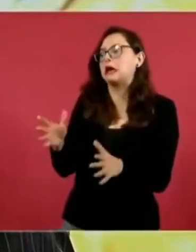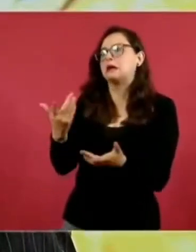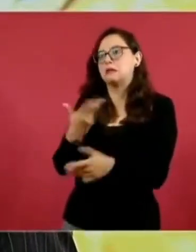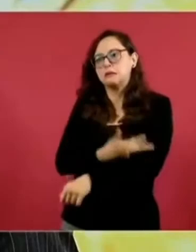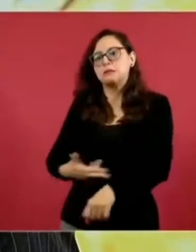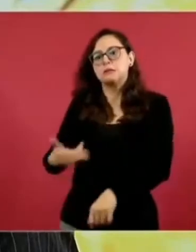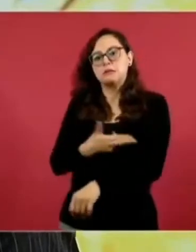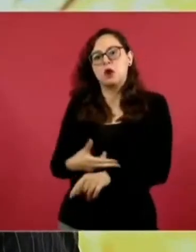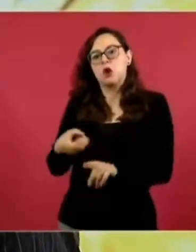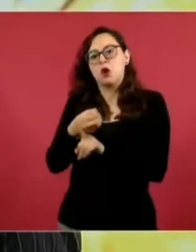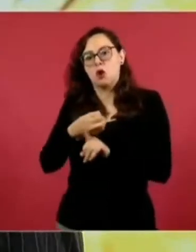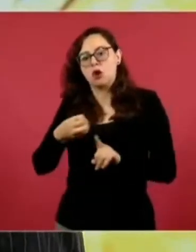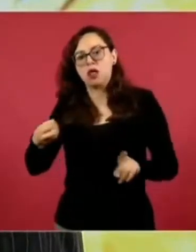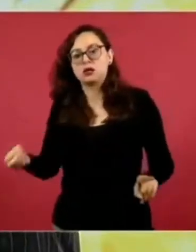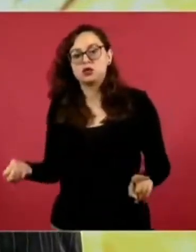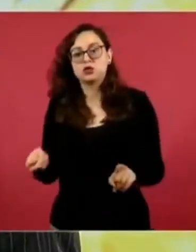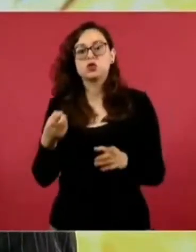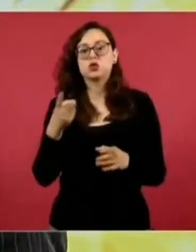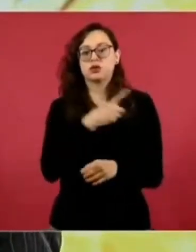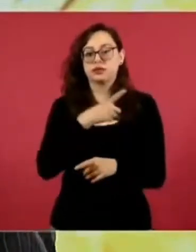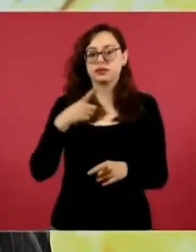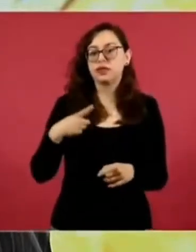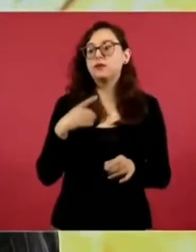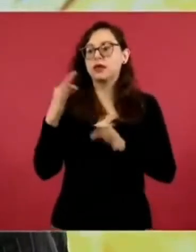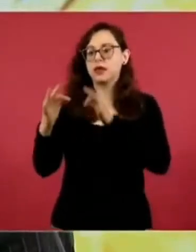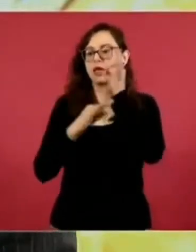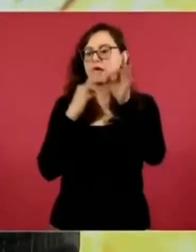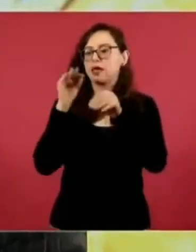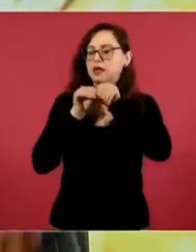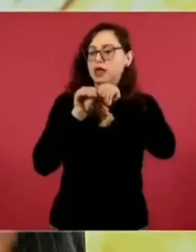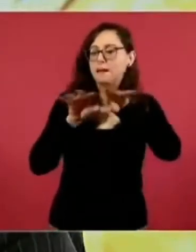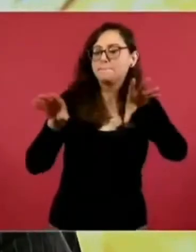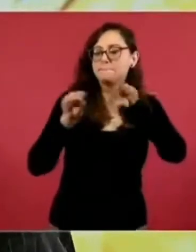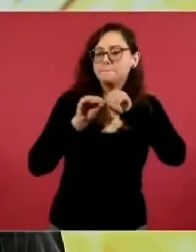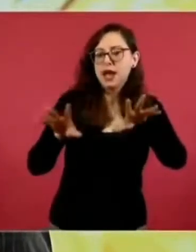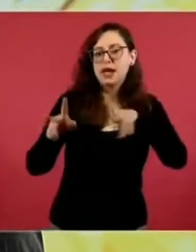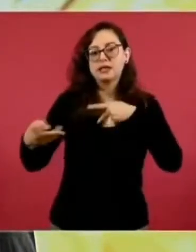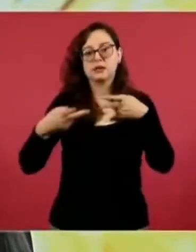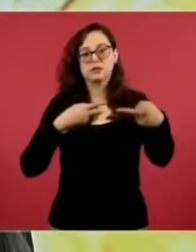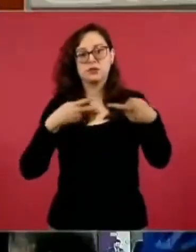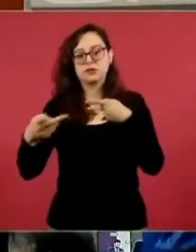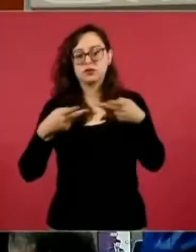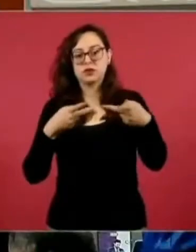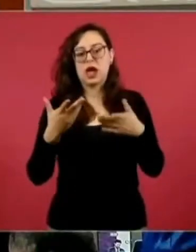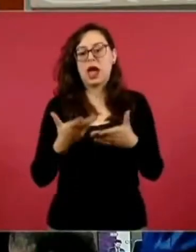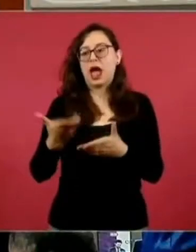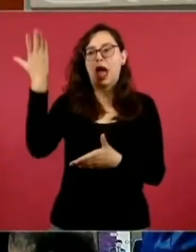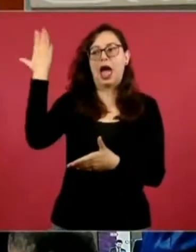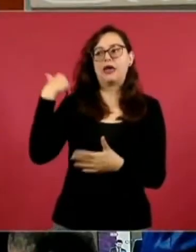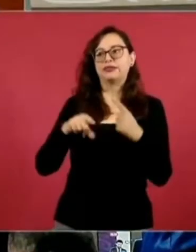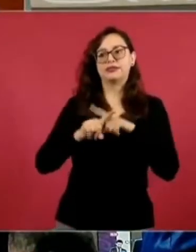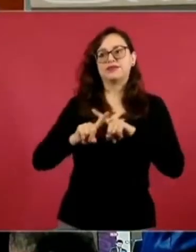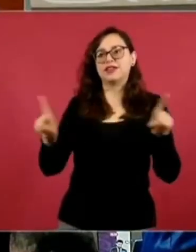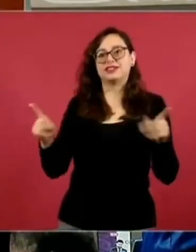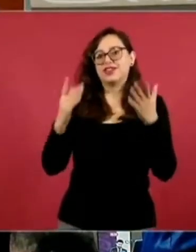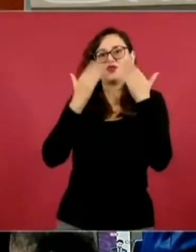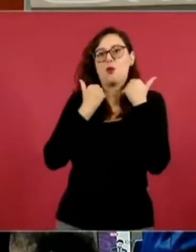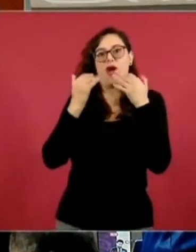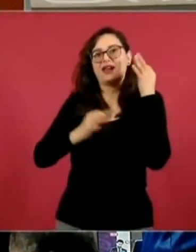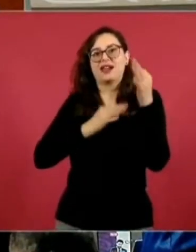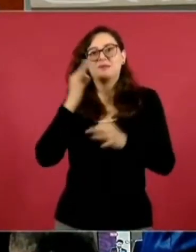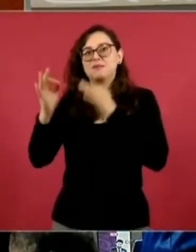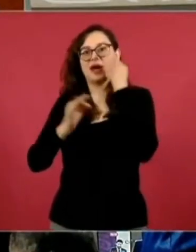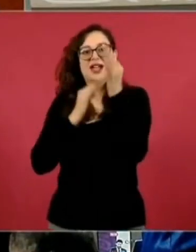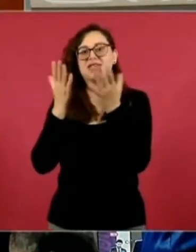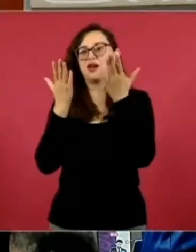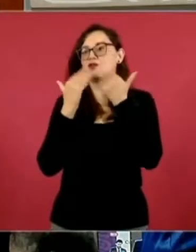es un proceso electivo, pues requiere también de campañas de preparación y pues estos tiempos distintos a los que anteriormente estaban estipulados para